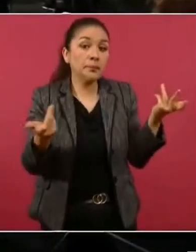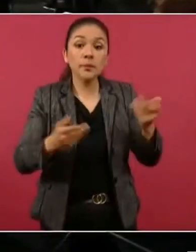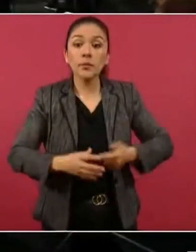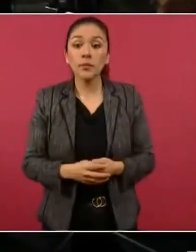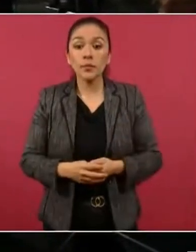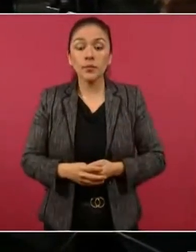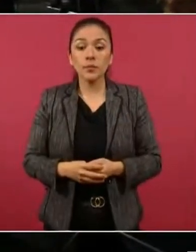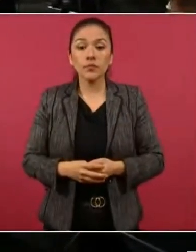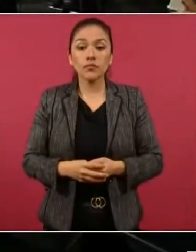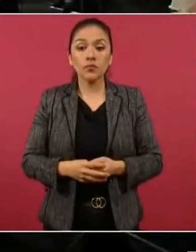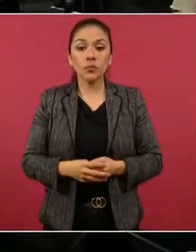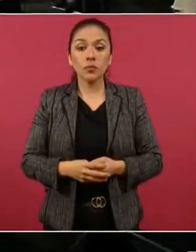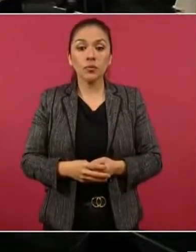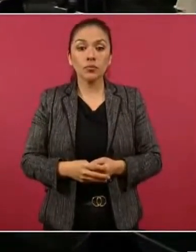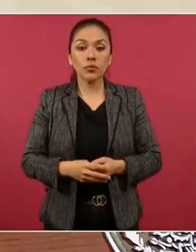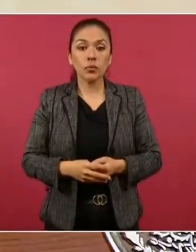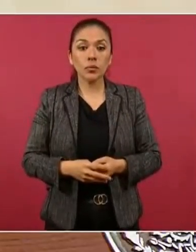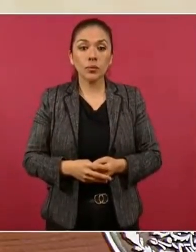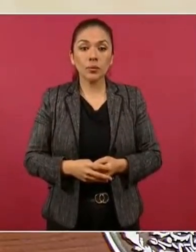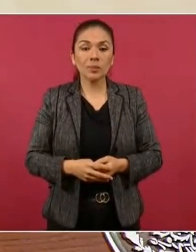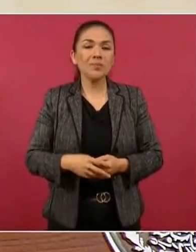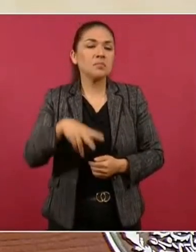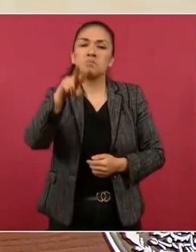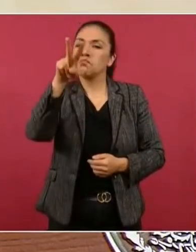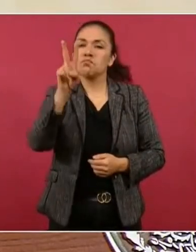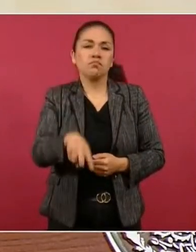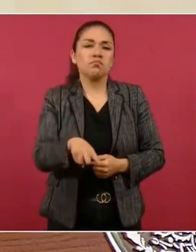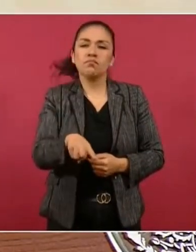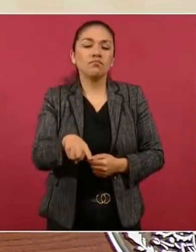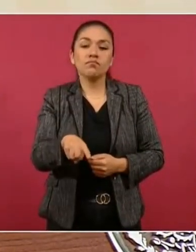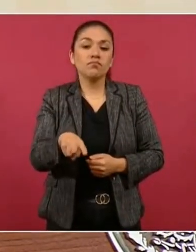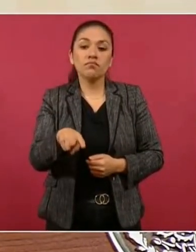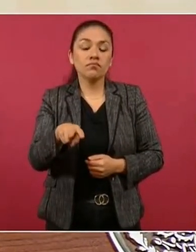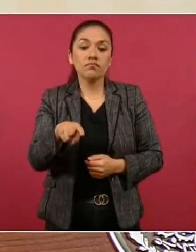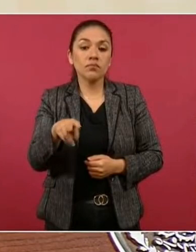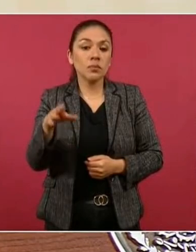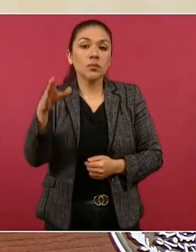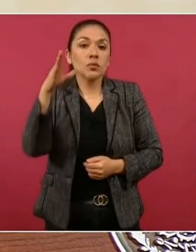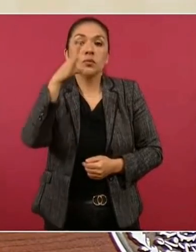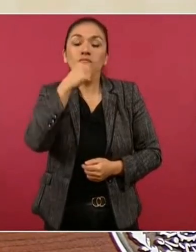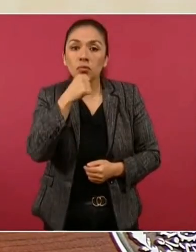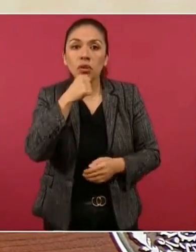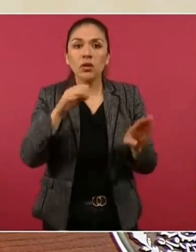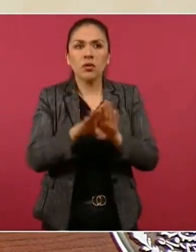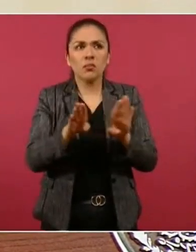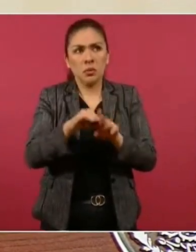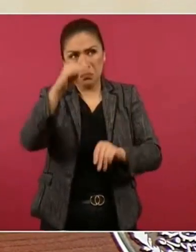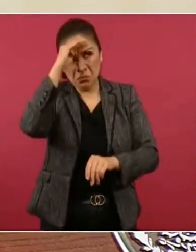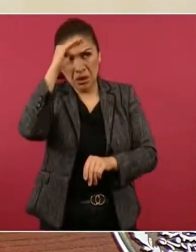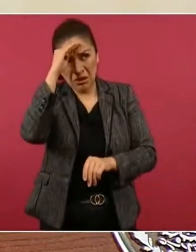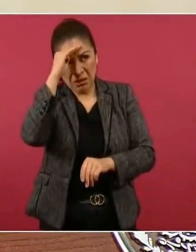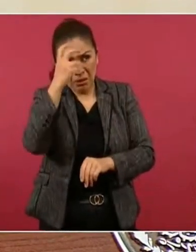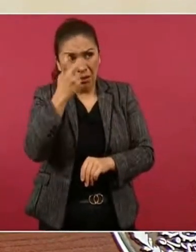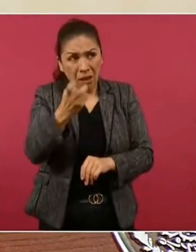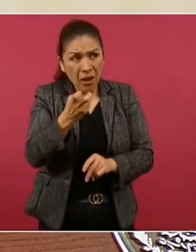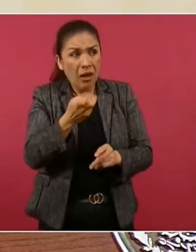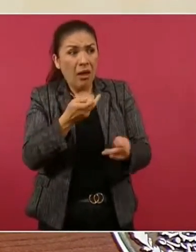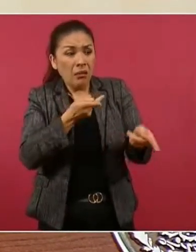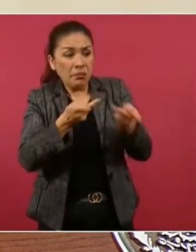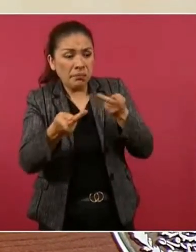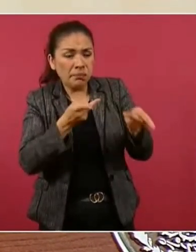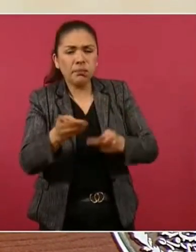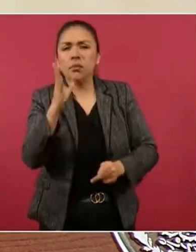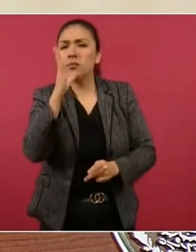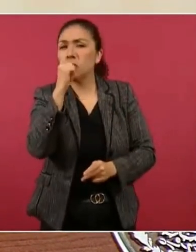Es totalmente inviable en lo económico, lo comercial. No es posible rescatar